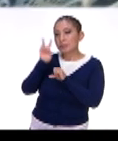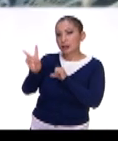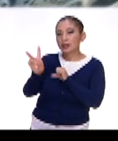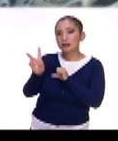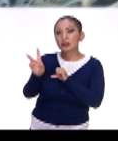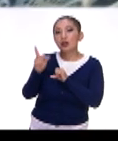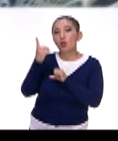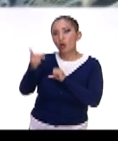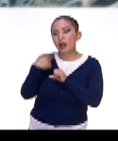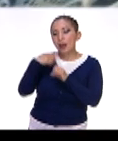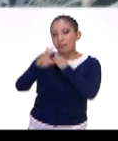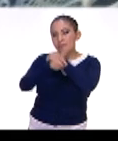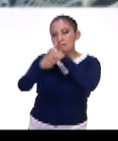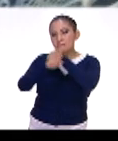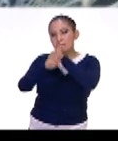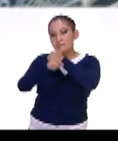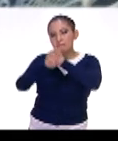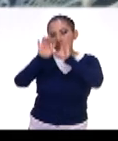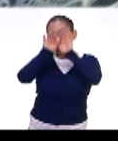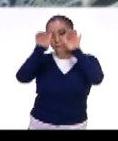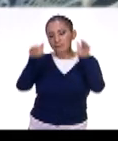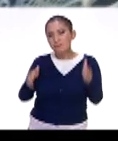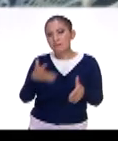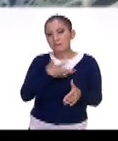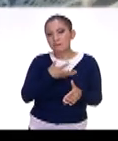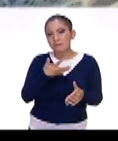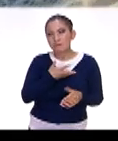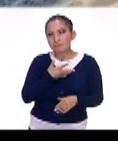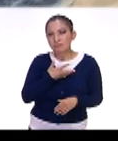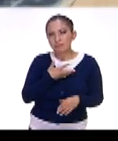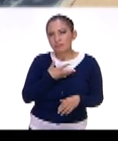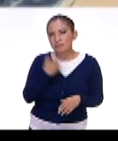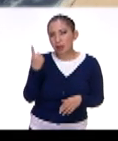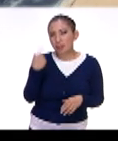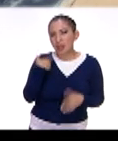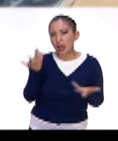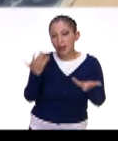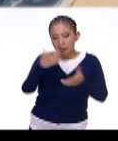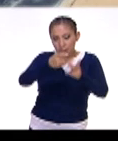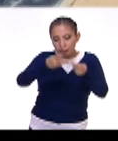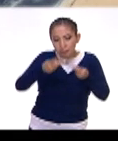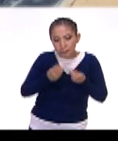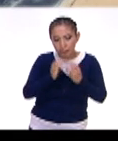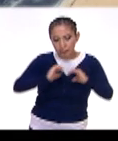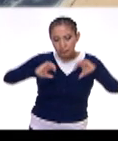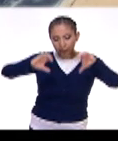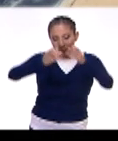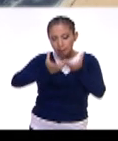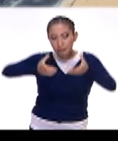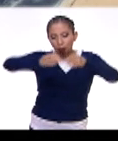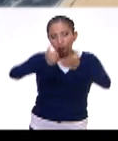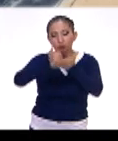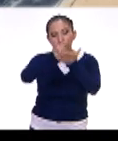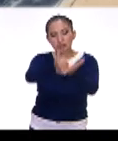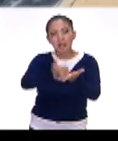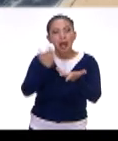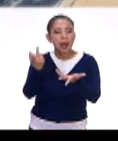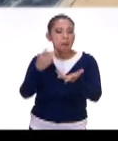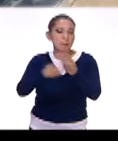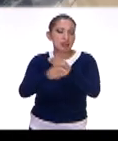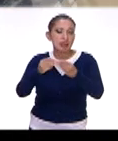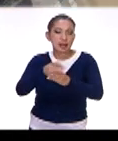una vitrina que tenía la alfarería, como utensilios de cocina,